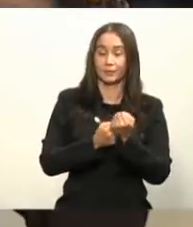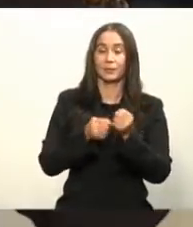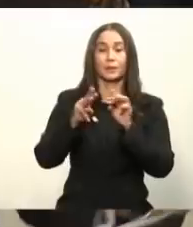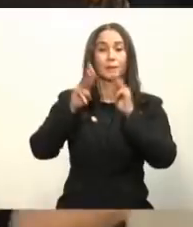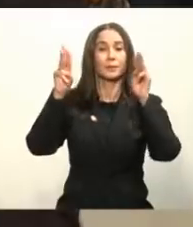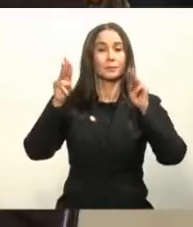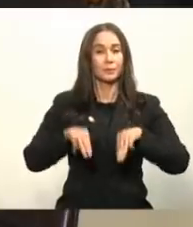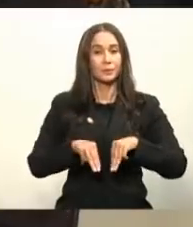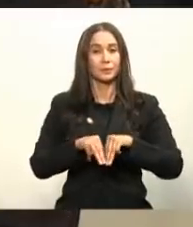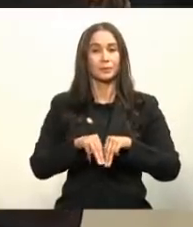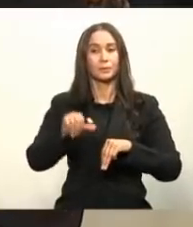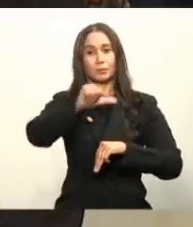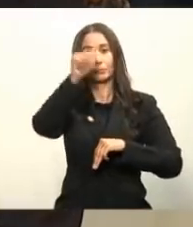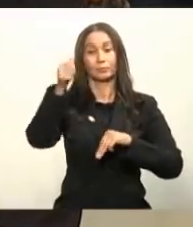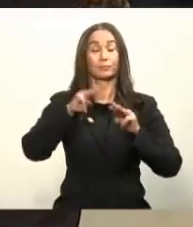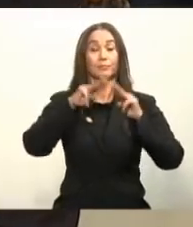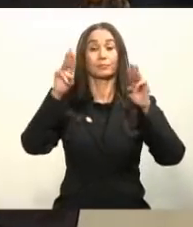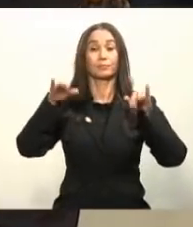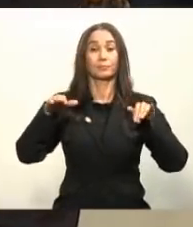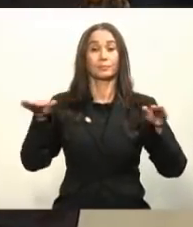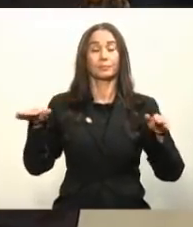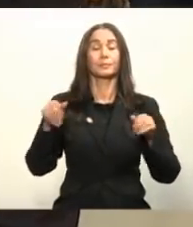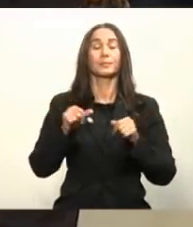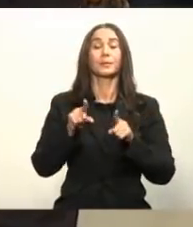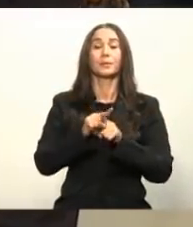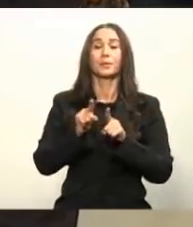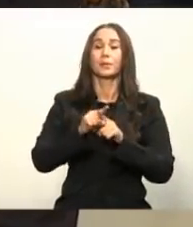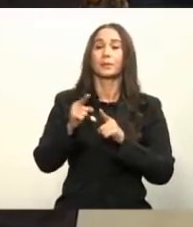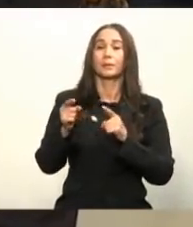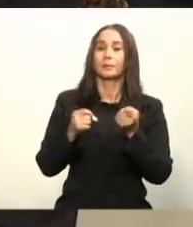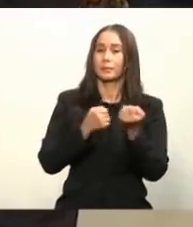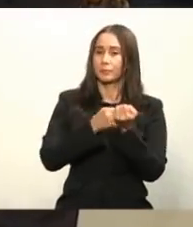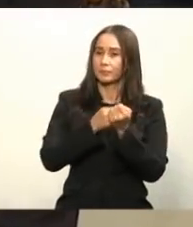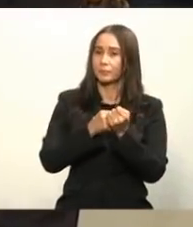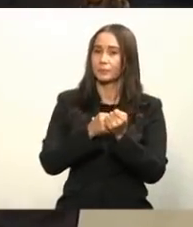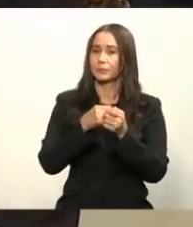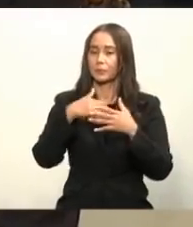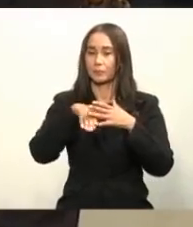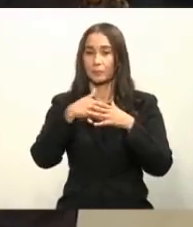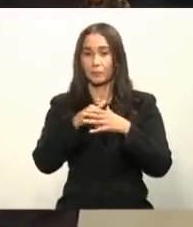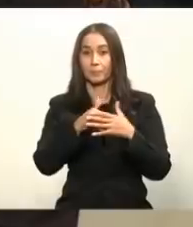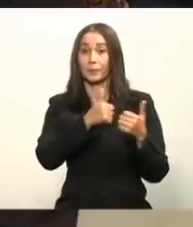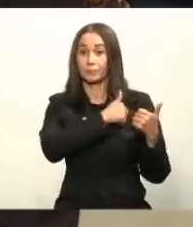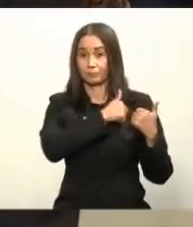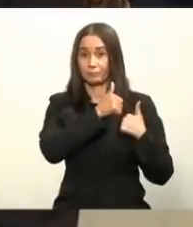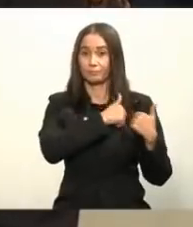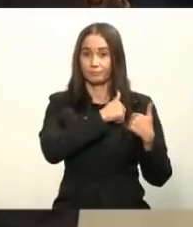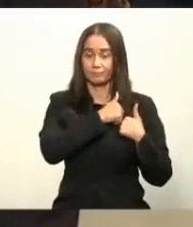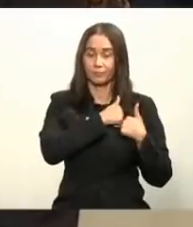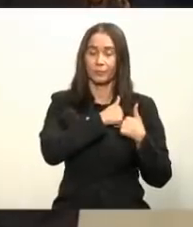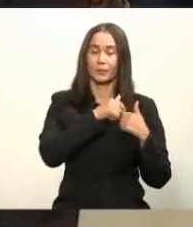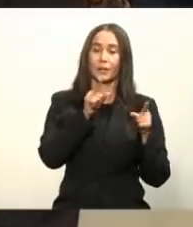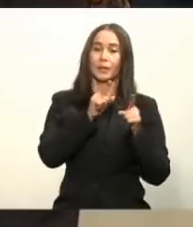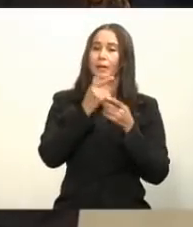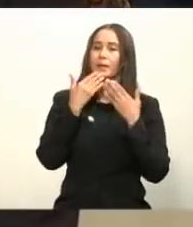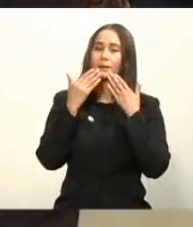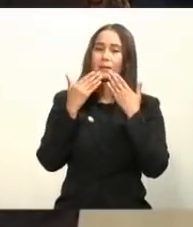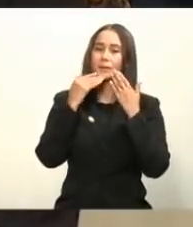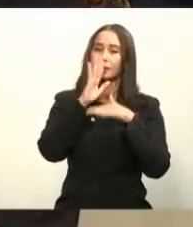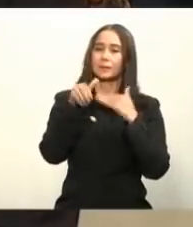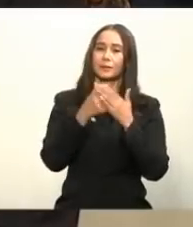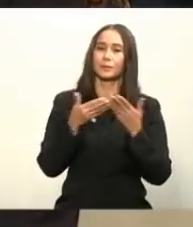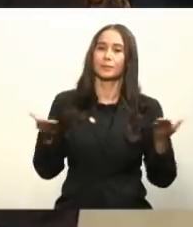ministros otros ministerios que han también participado como es el de defensa quiero agradecerles a todos.